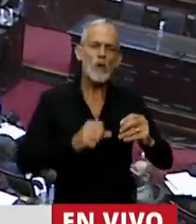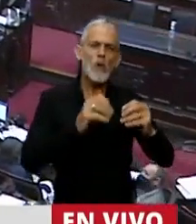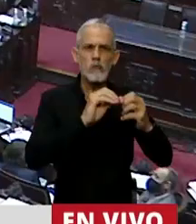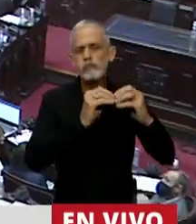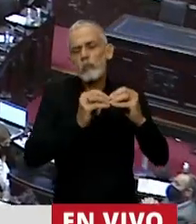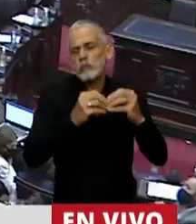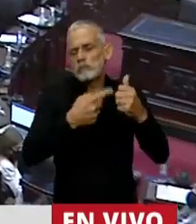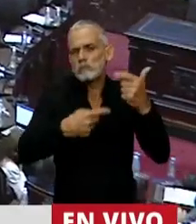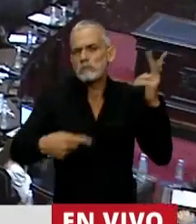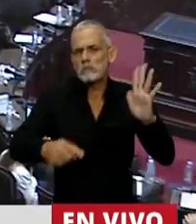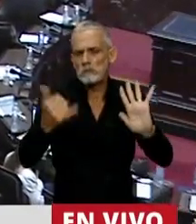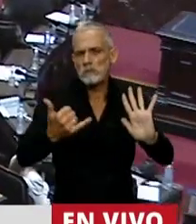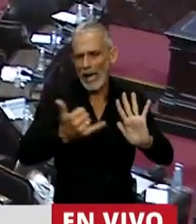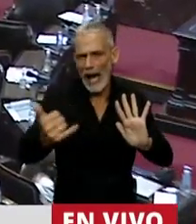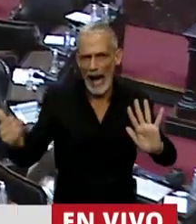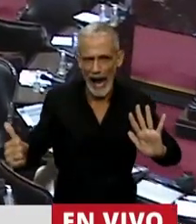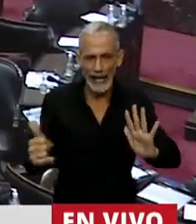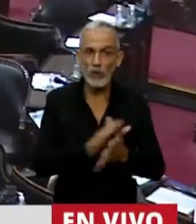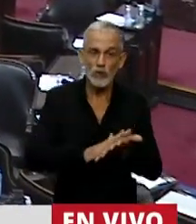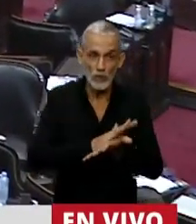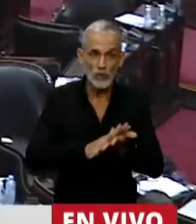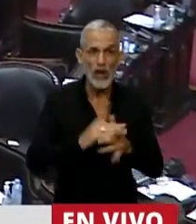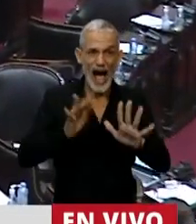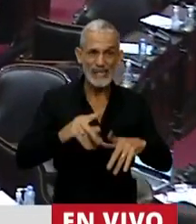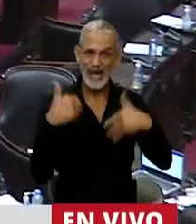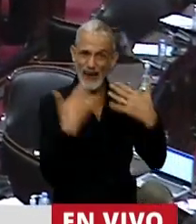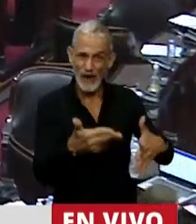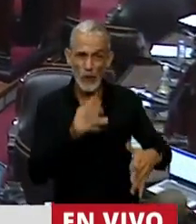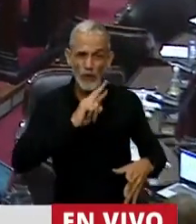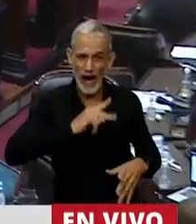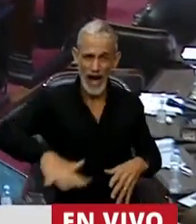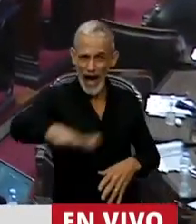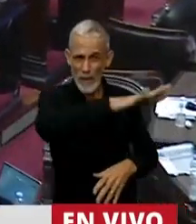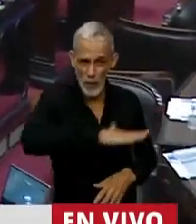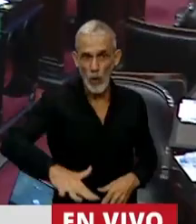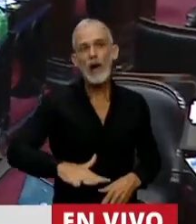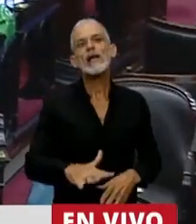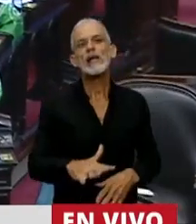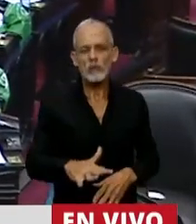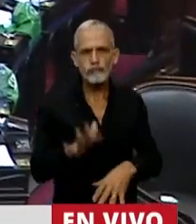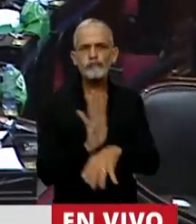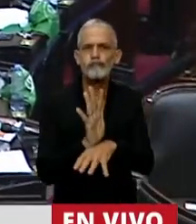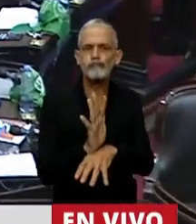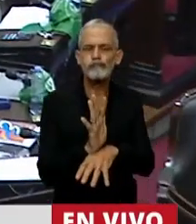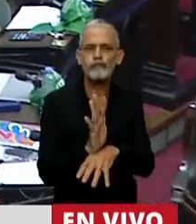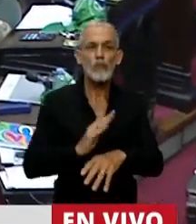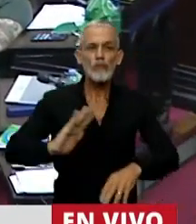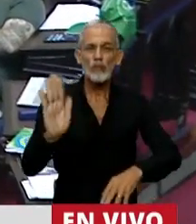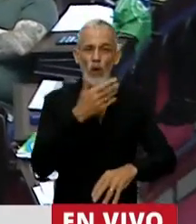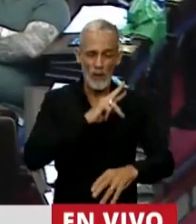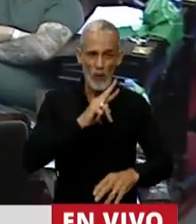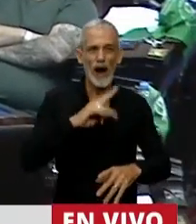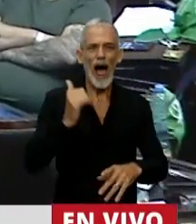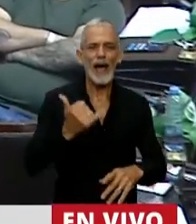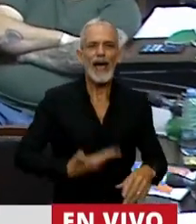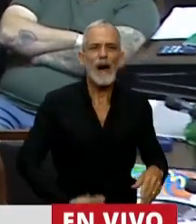sucede, resolver este tema en favor de las mujeres del pueblo implica que todas tengan acceso a un